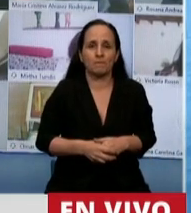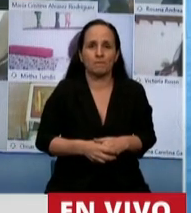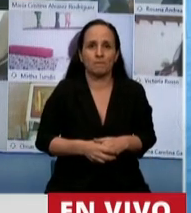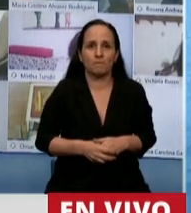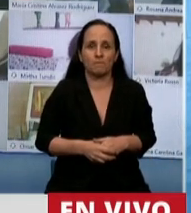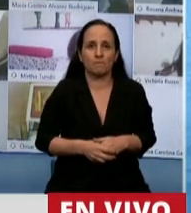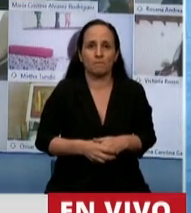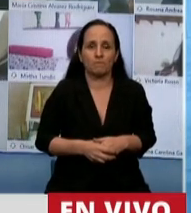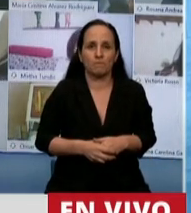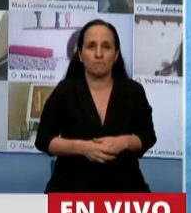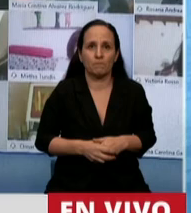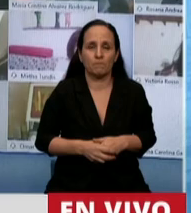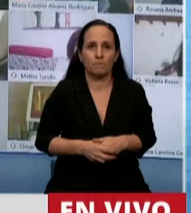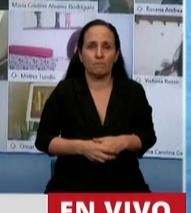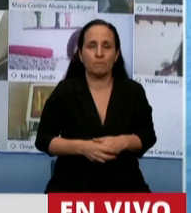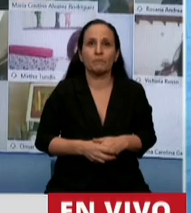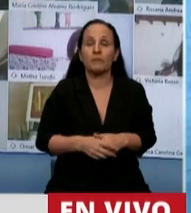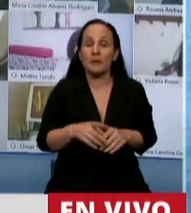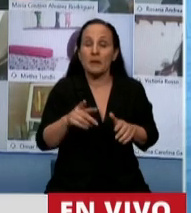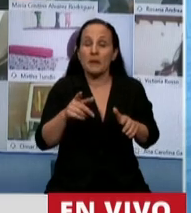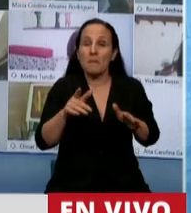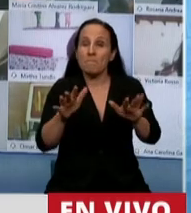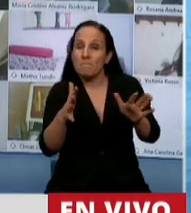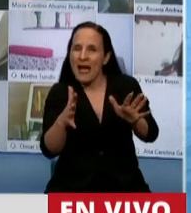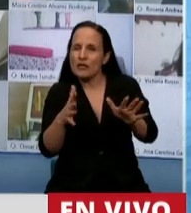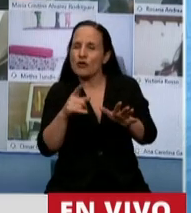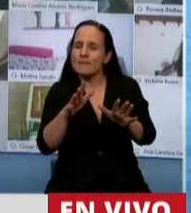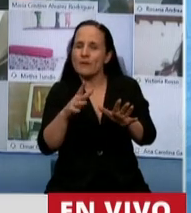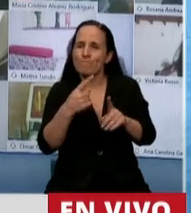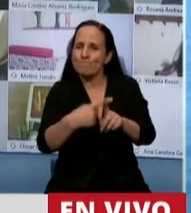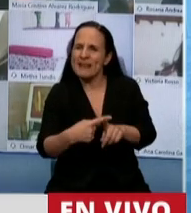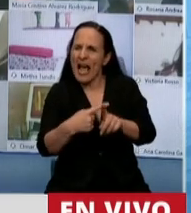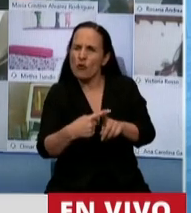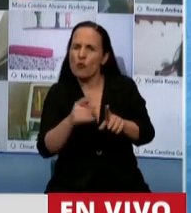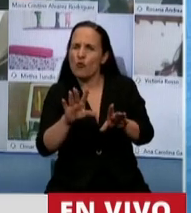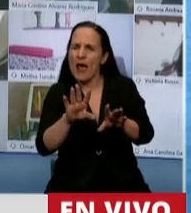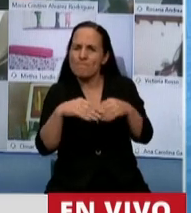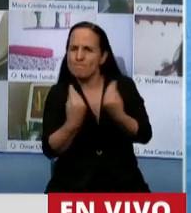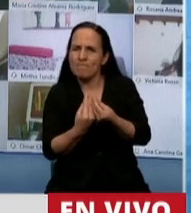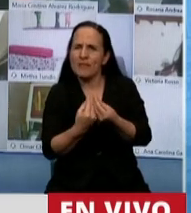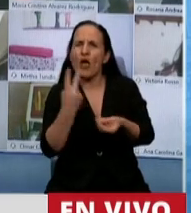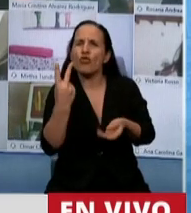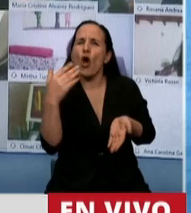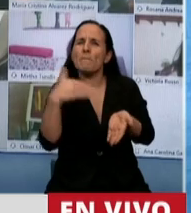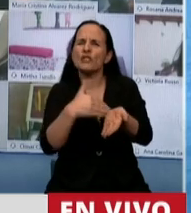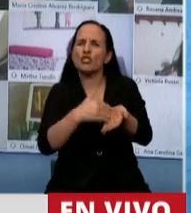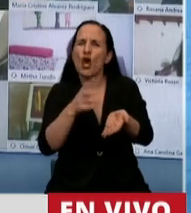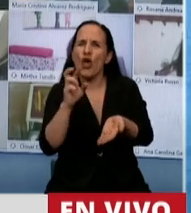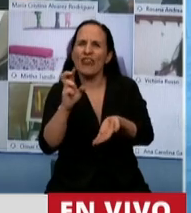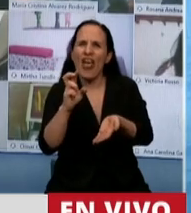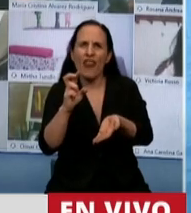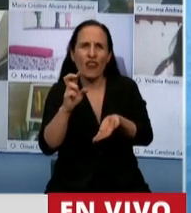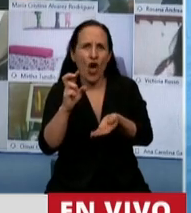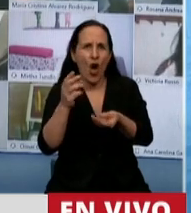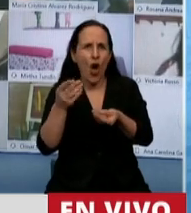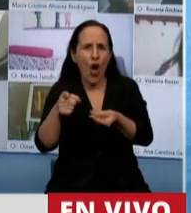Se ha llegado a la estimación de que nuestro país pierde más de 2 millones de dólares a